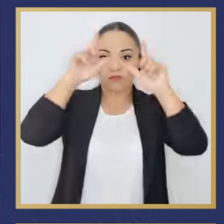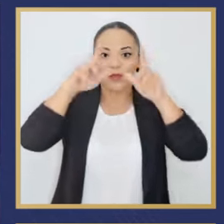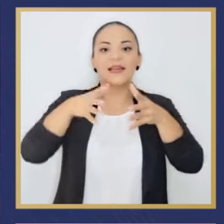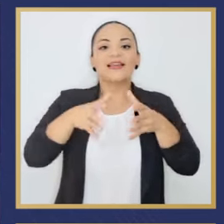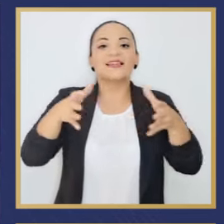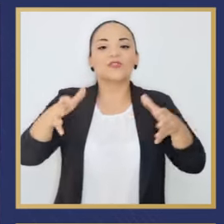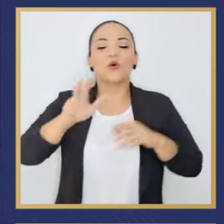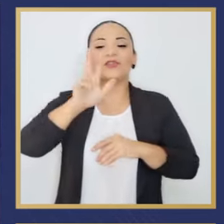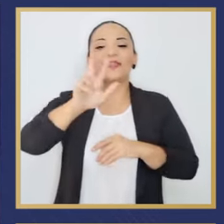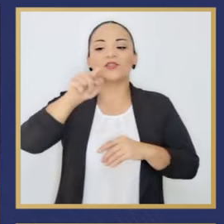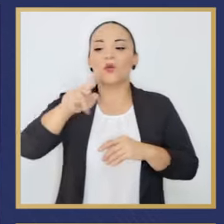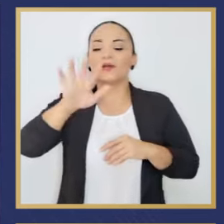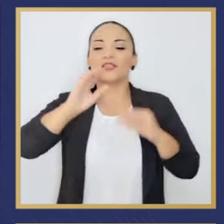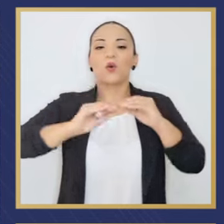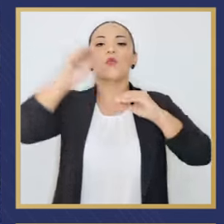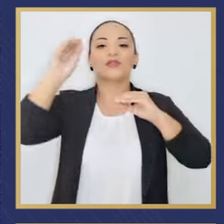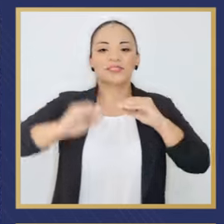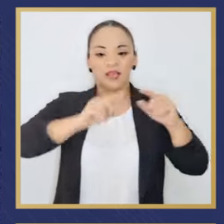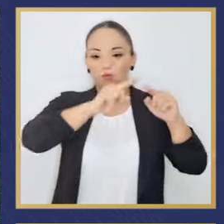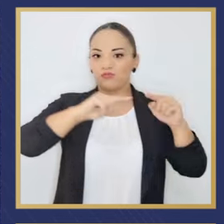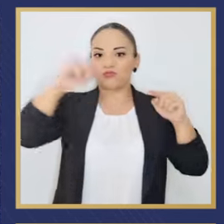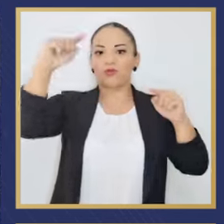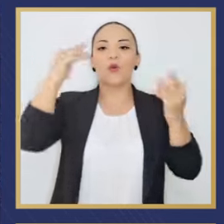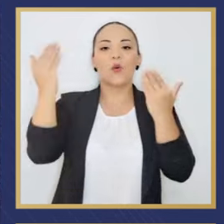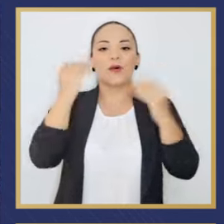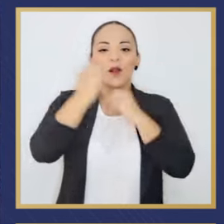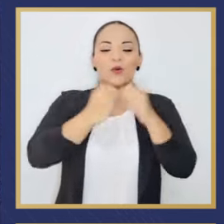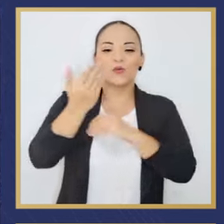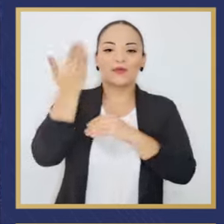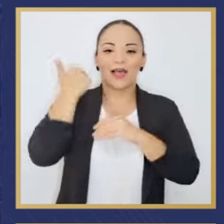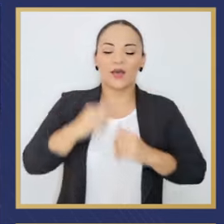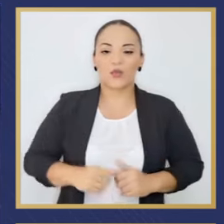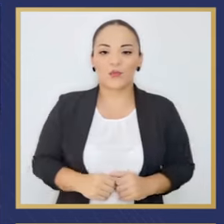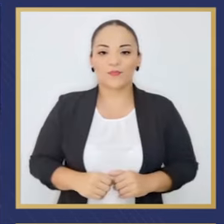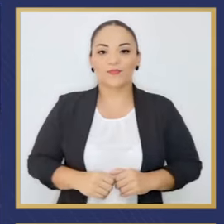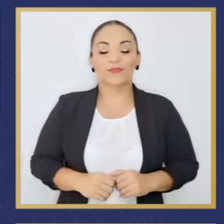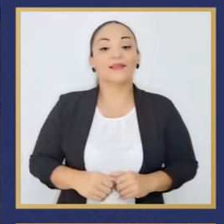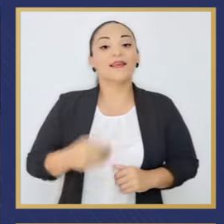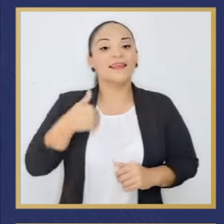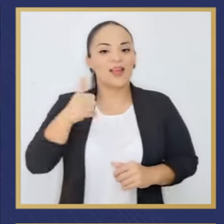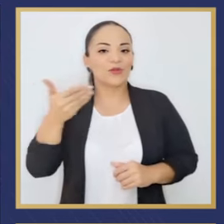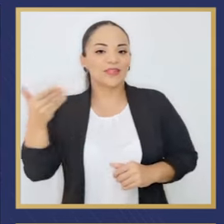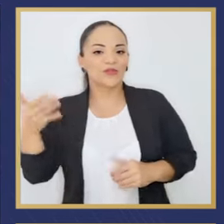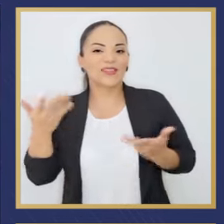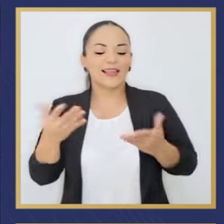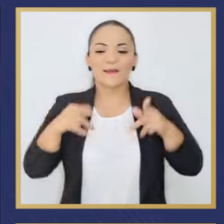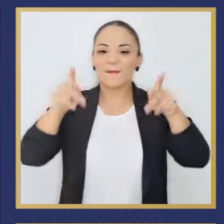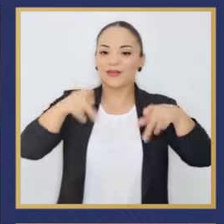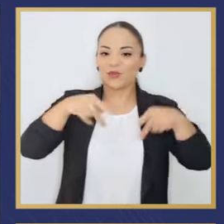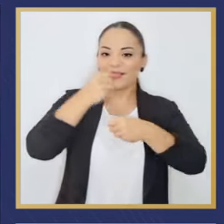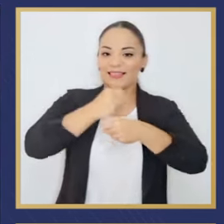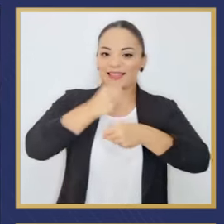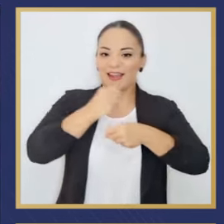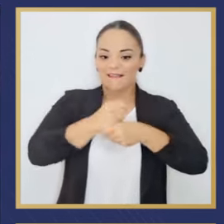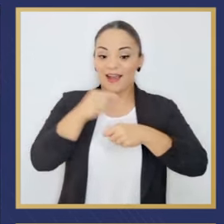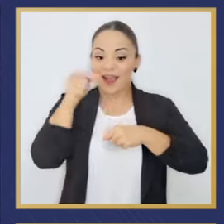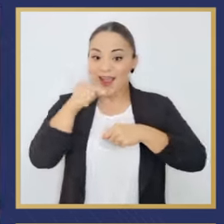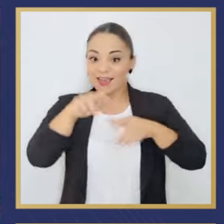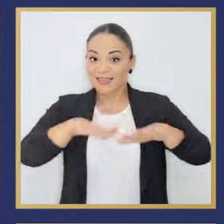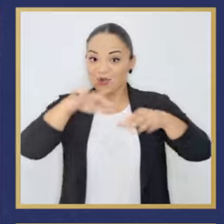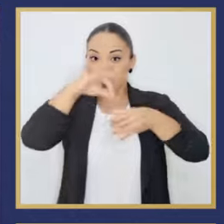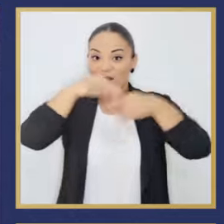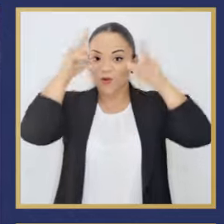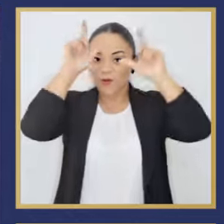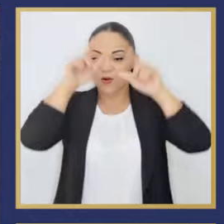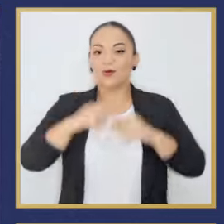3.5% en relación al año pasado. Hay más. Las personas que trabajan en ese sector